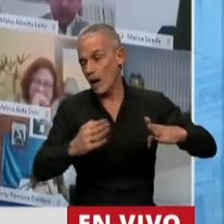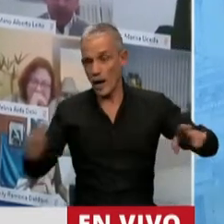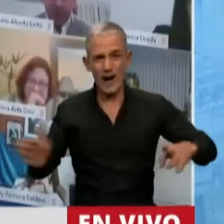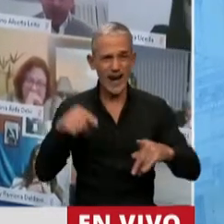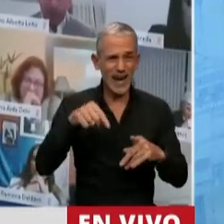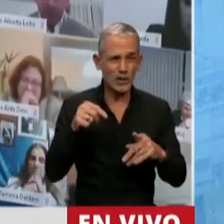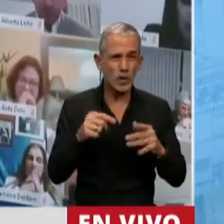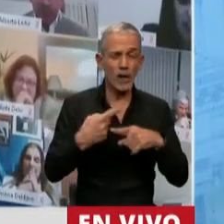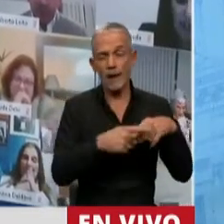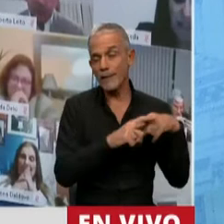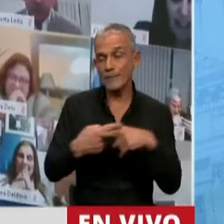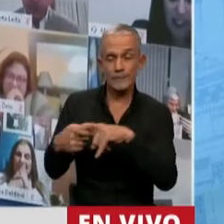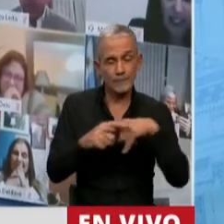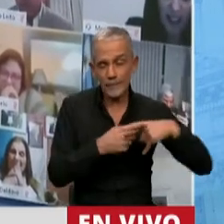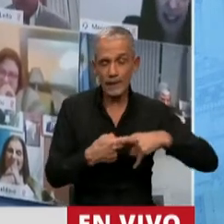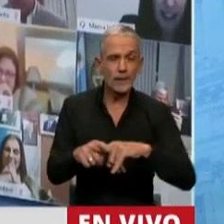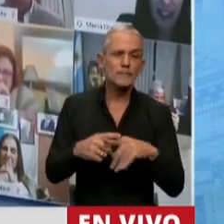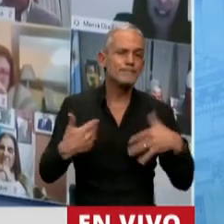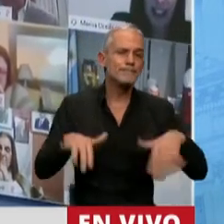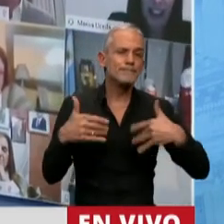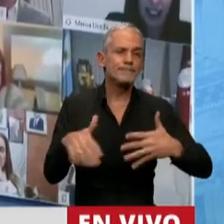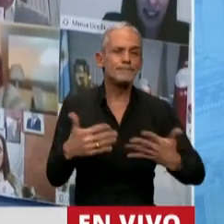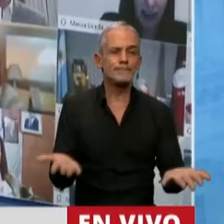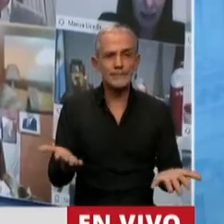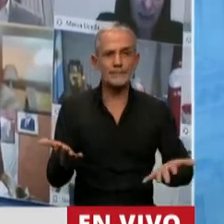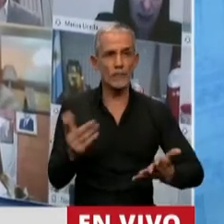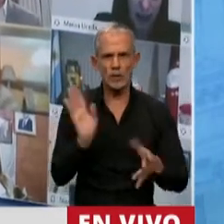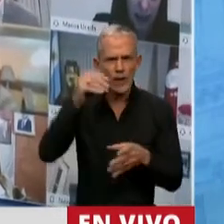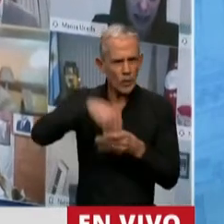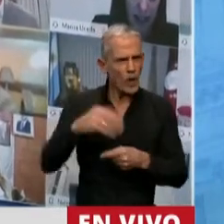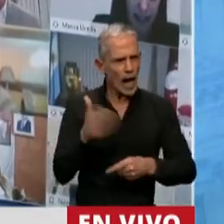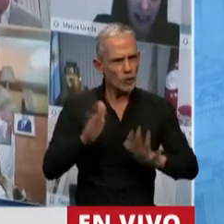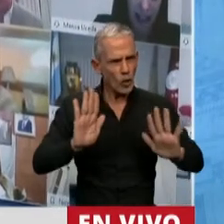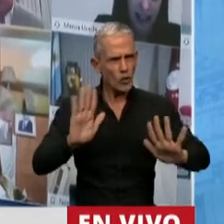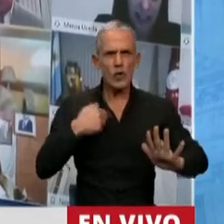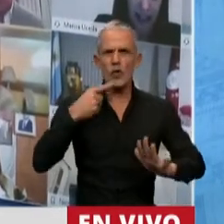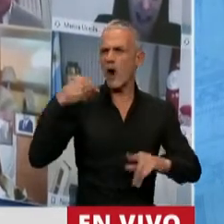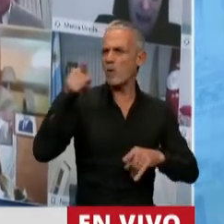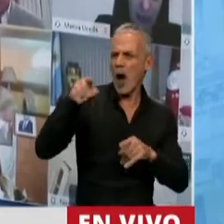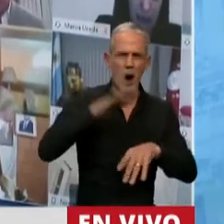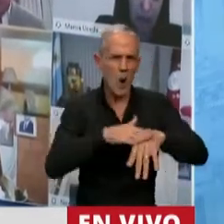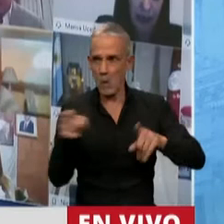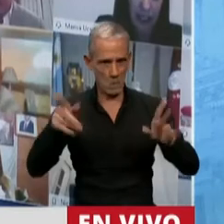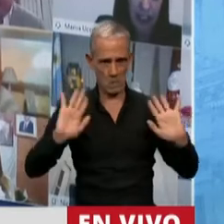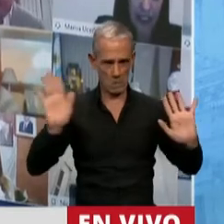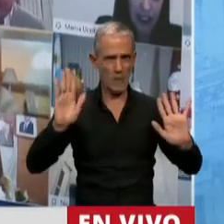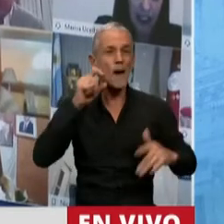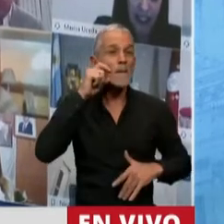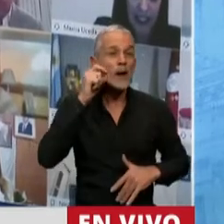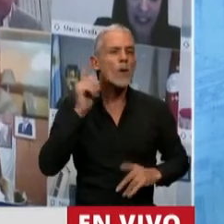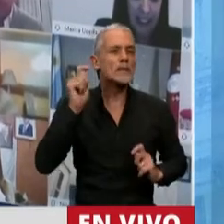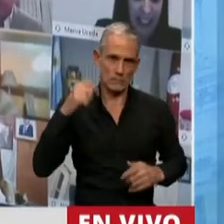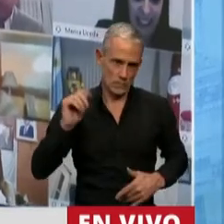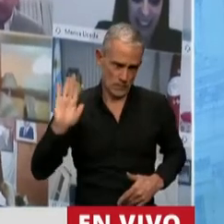en estos debates, y nos involucra a todos, no es que hablo de otros, no estoy diciéndole a otros, que nos avergüenzan a